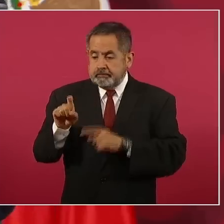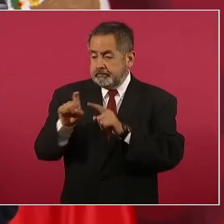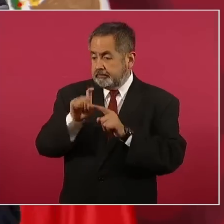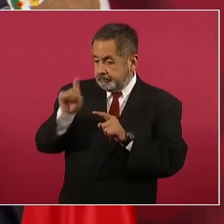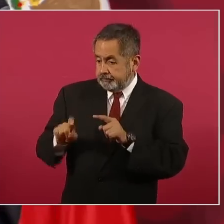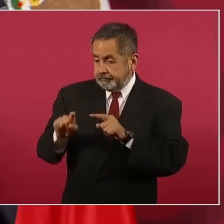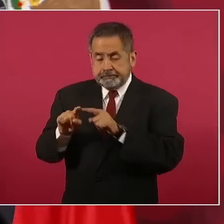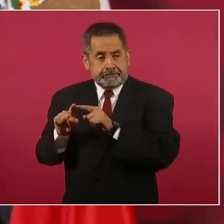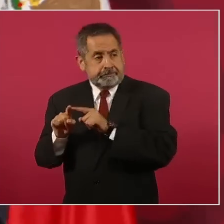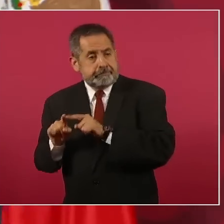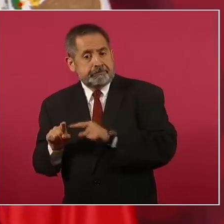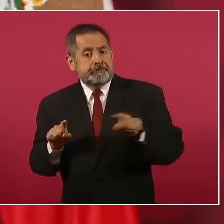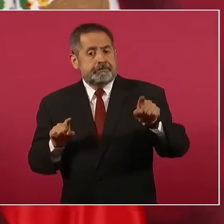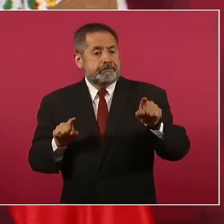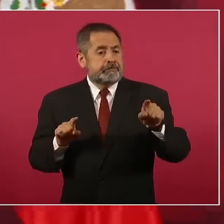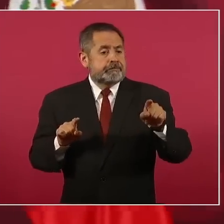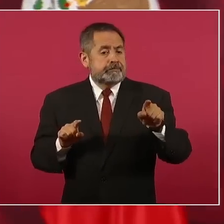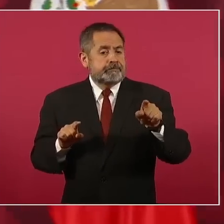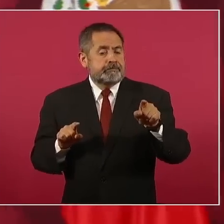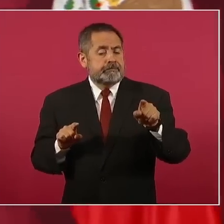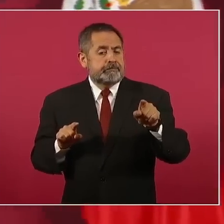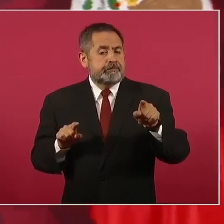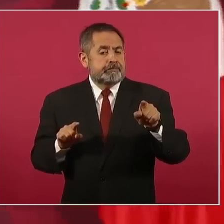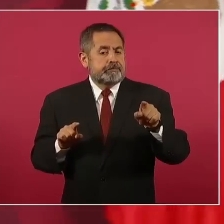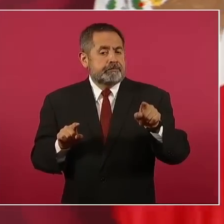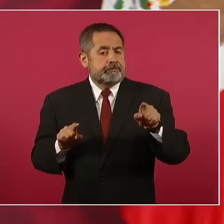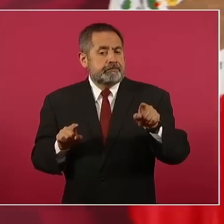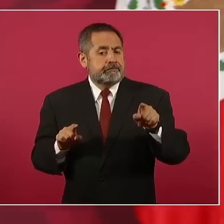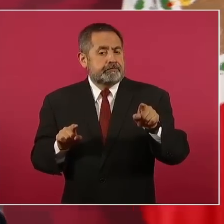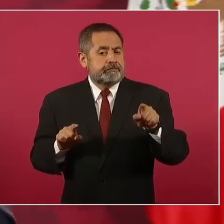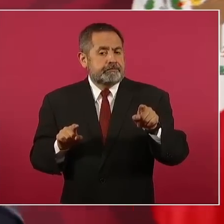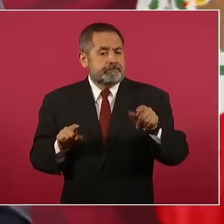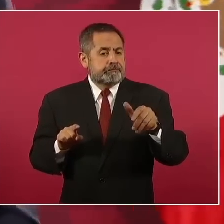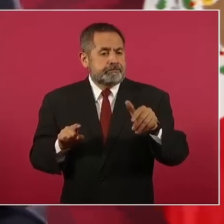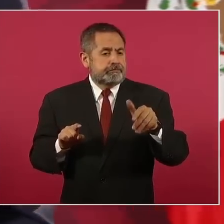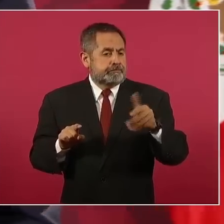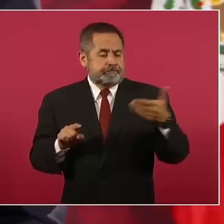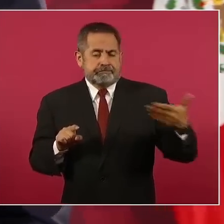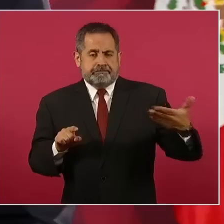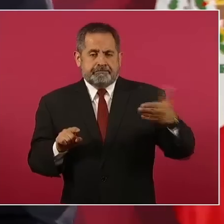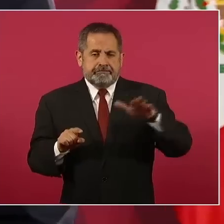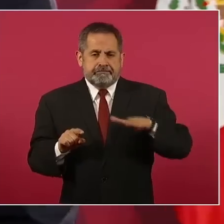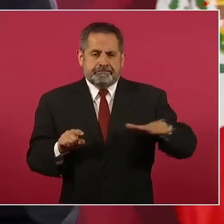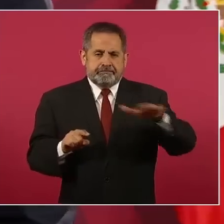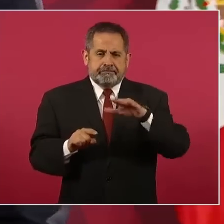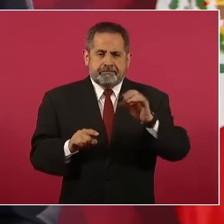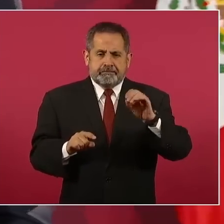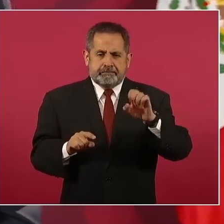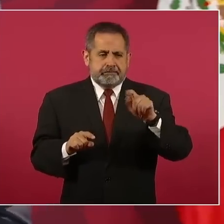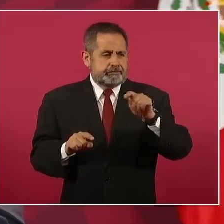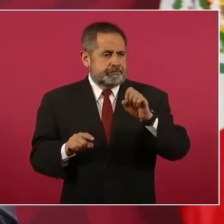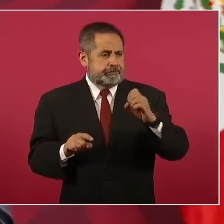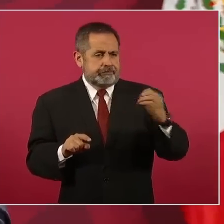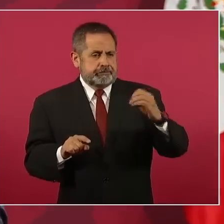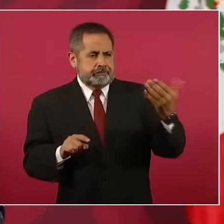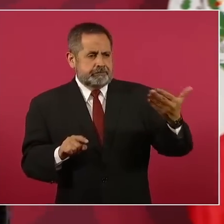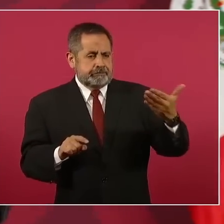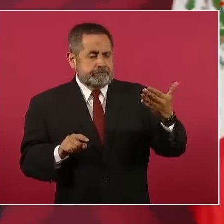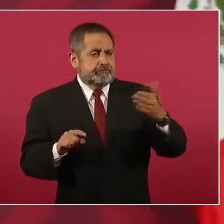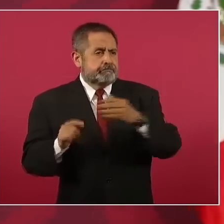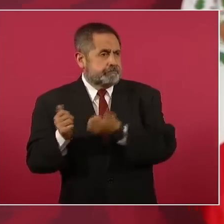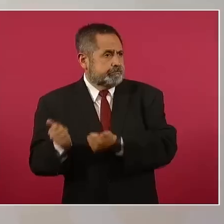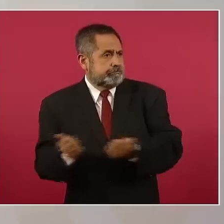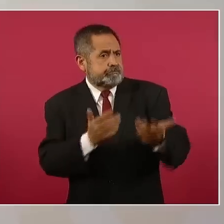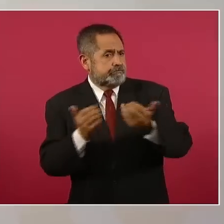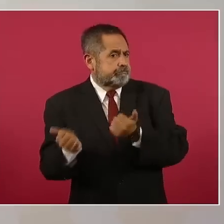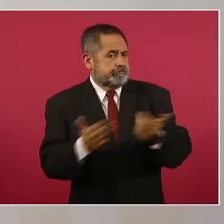a la costa oeste de Estados Unidos, es decir,